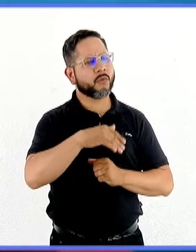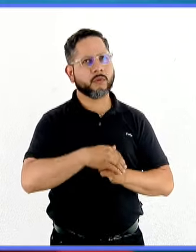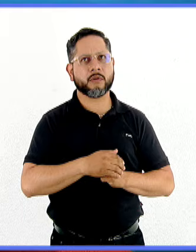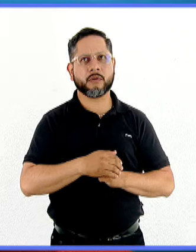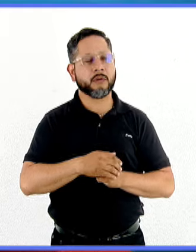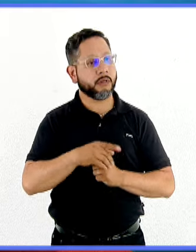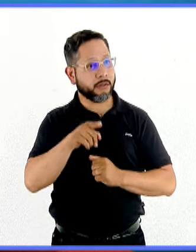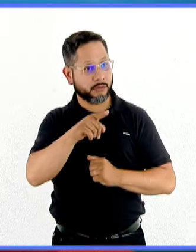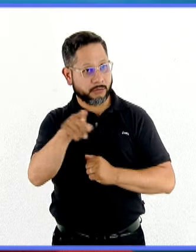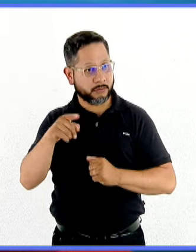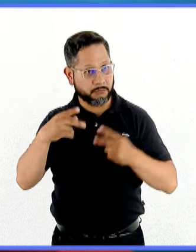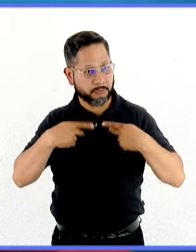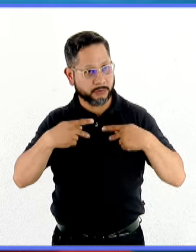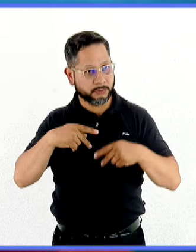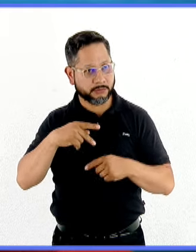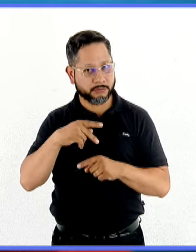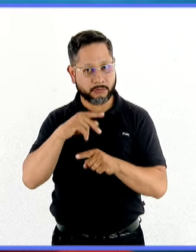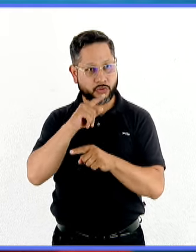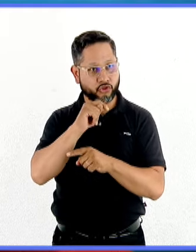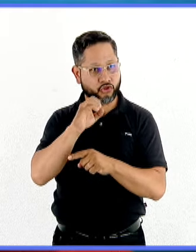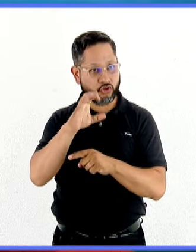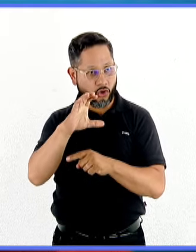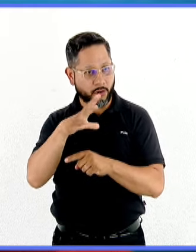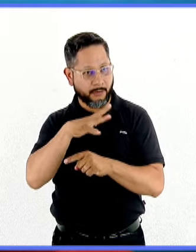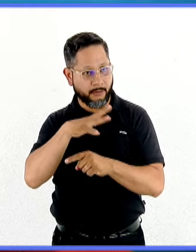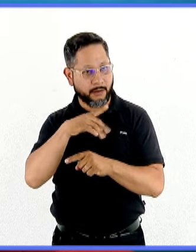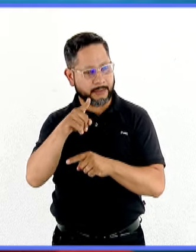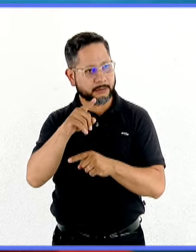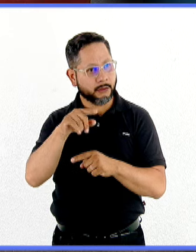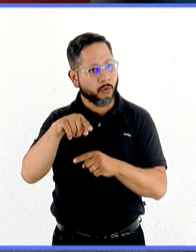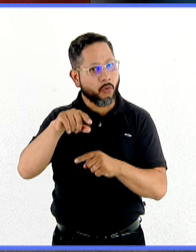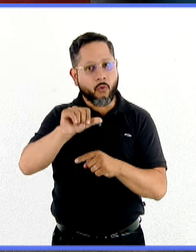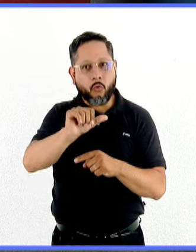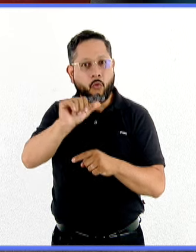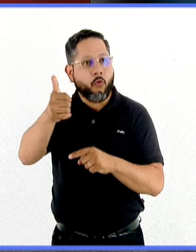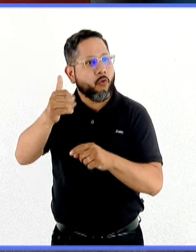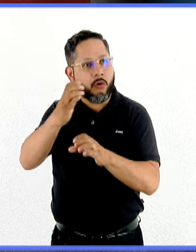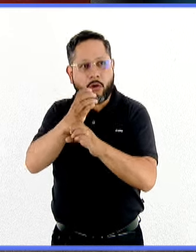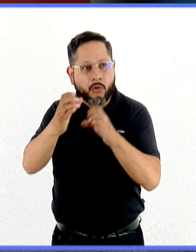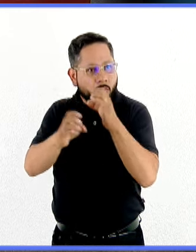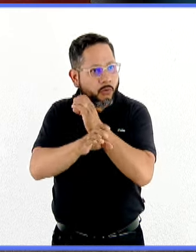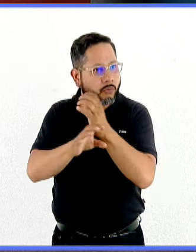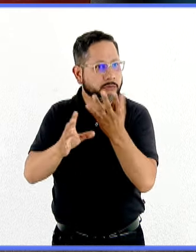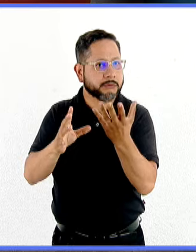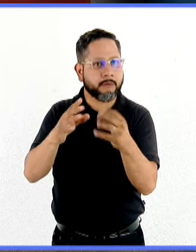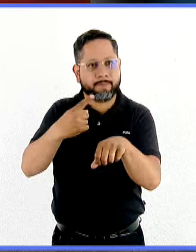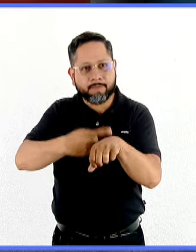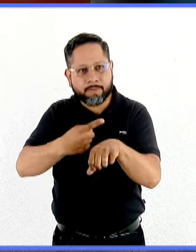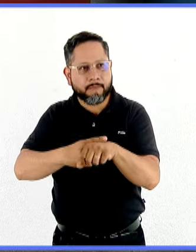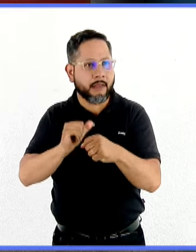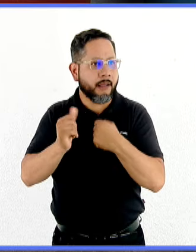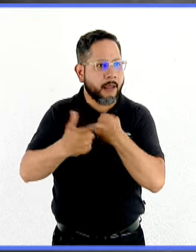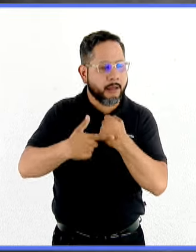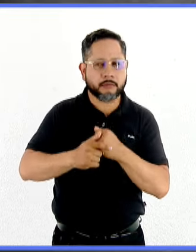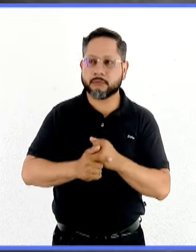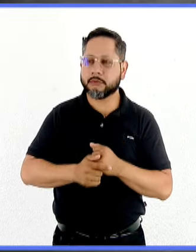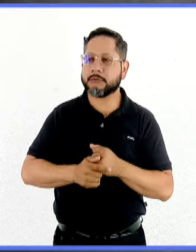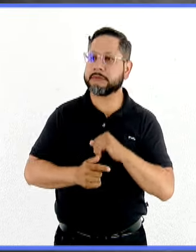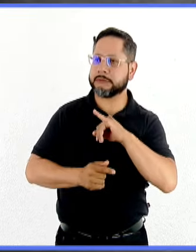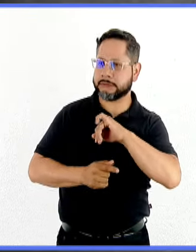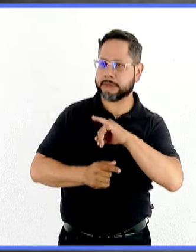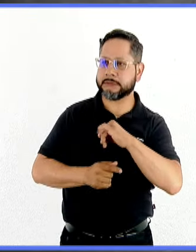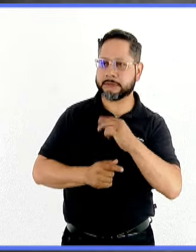que estas personas con TOC tengan otro tipo de trastornos o padecimientos, esta es otra complicación. Sí, se habla mucho de la